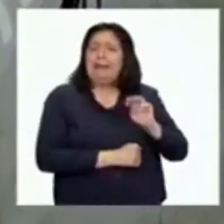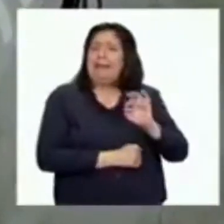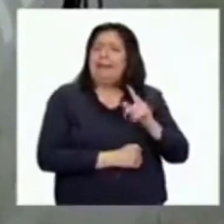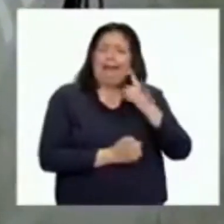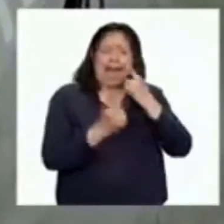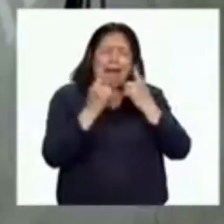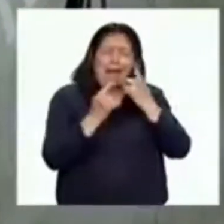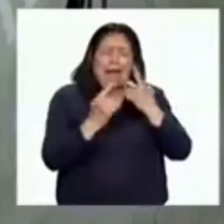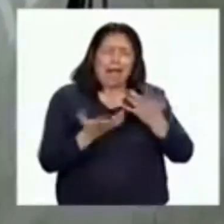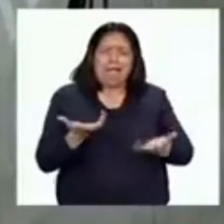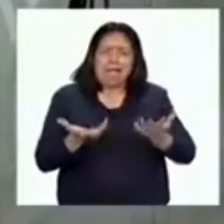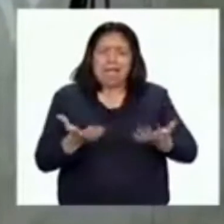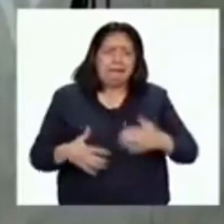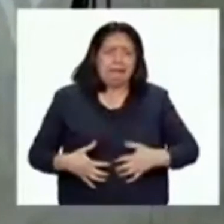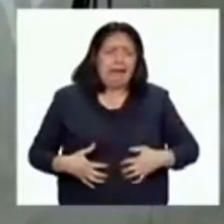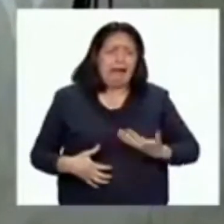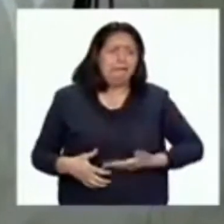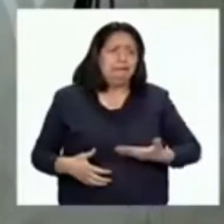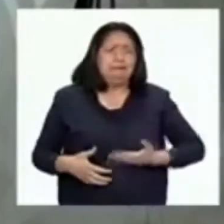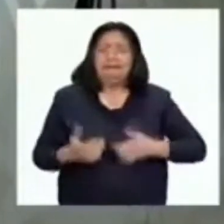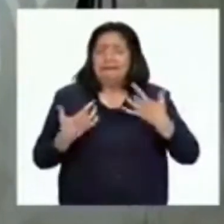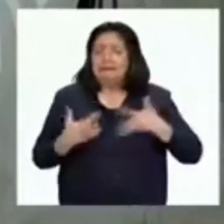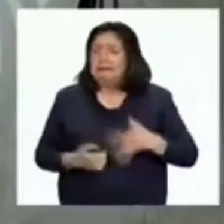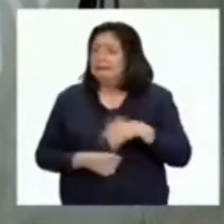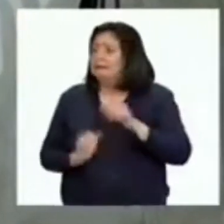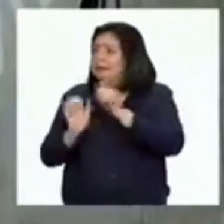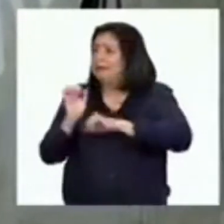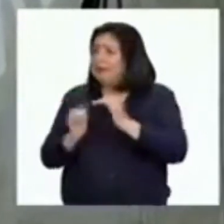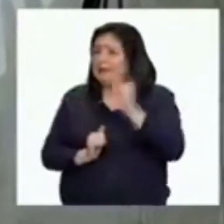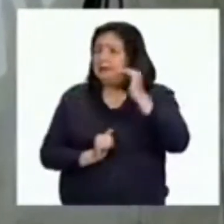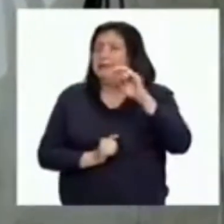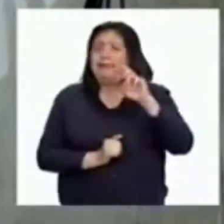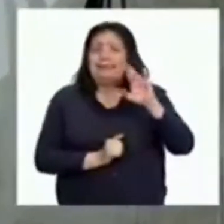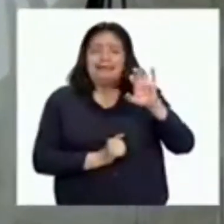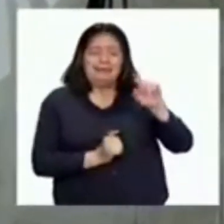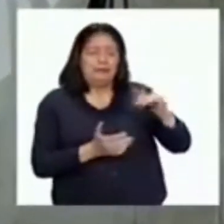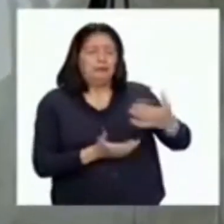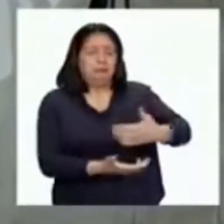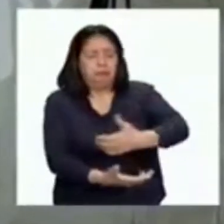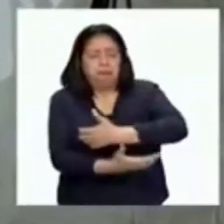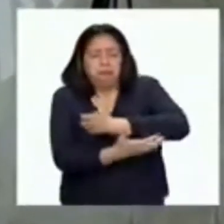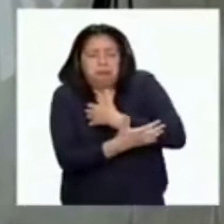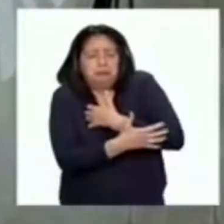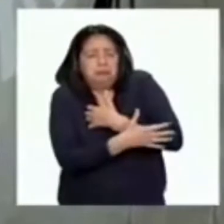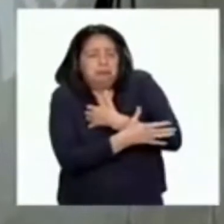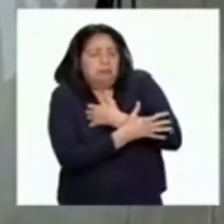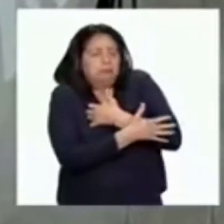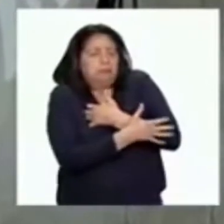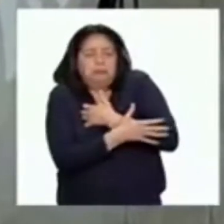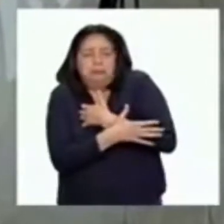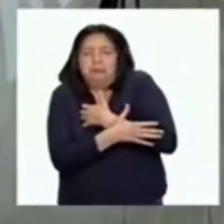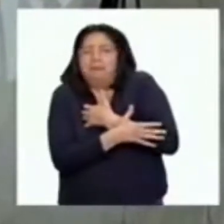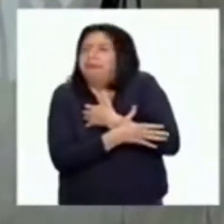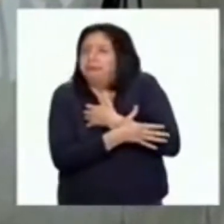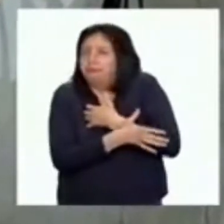quizás de hambre o tristeza. Mercedes la cogió del brazo y la apretó fuerte contra su